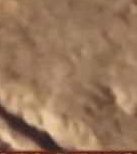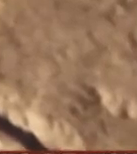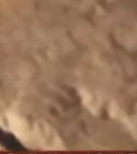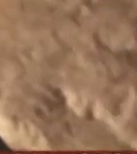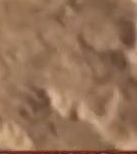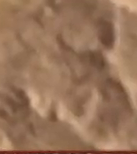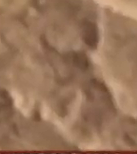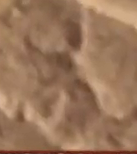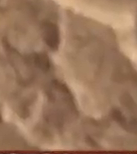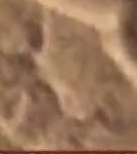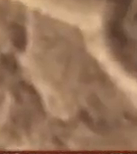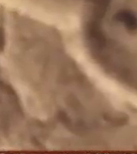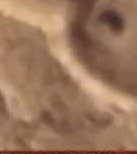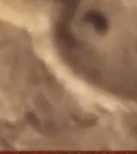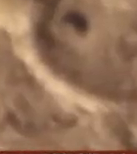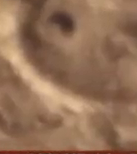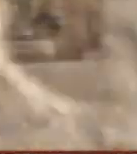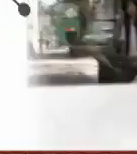de la NASA